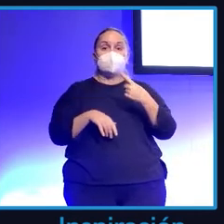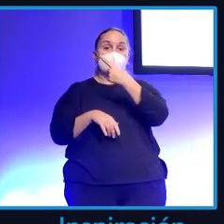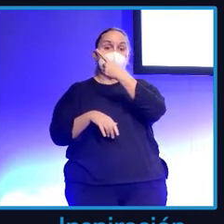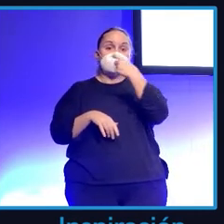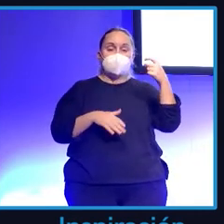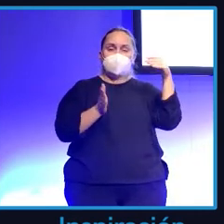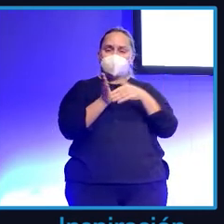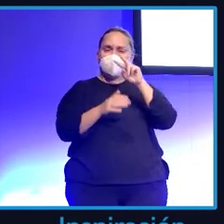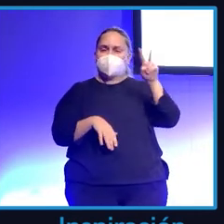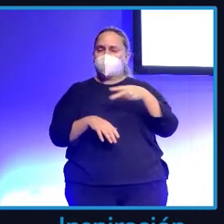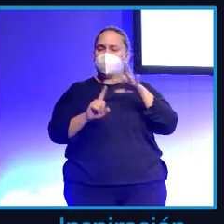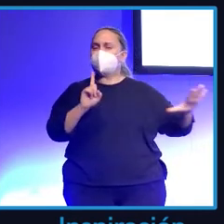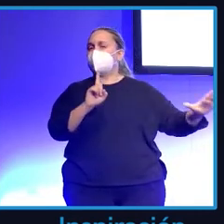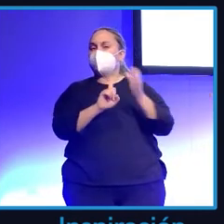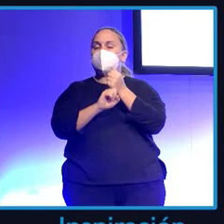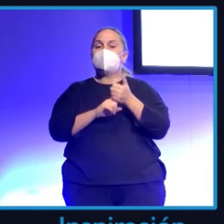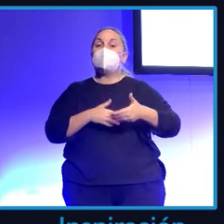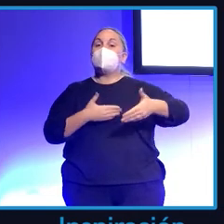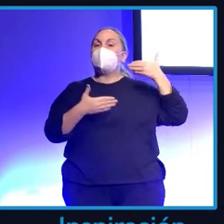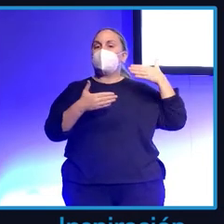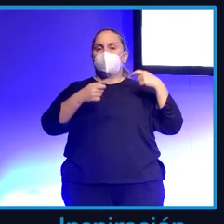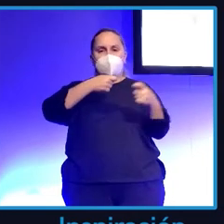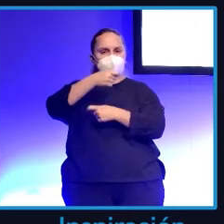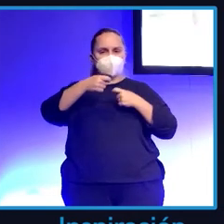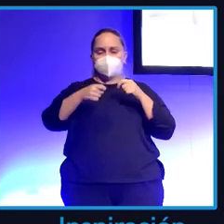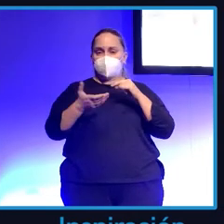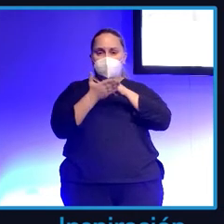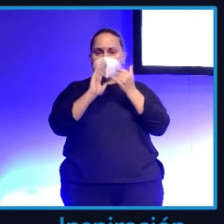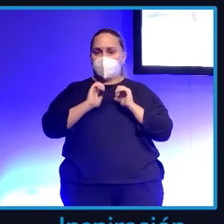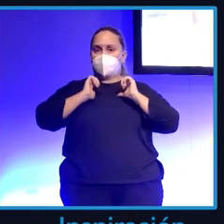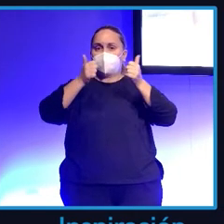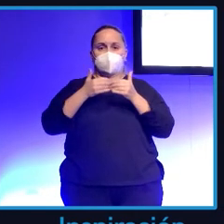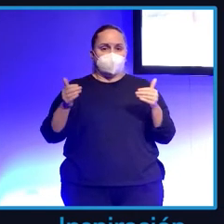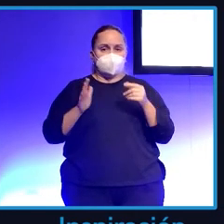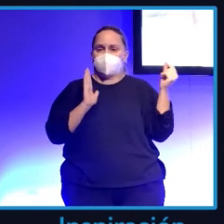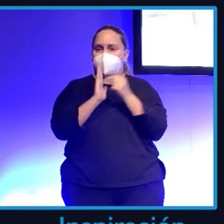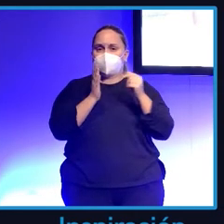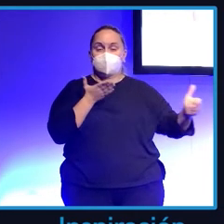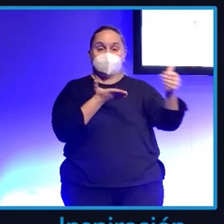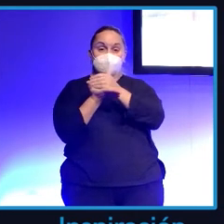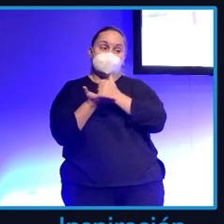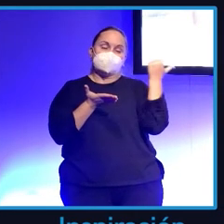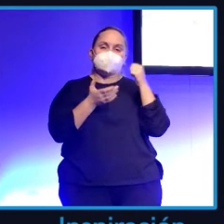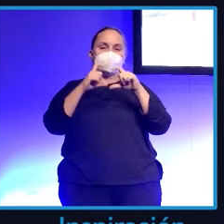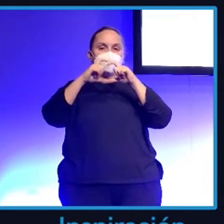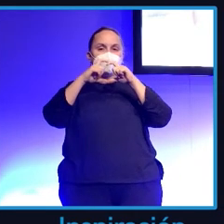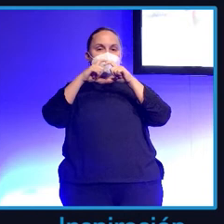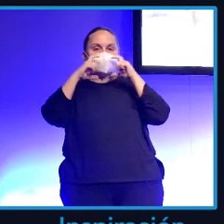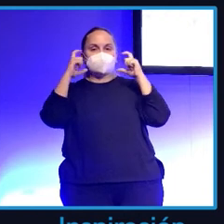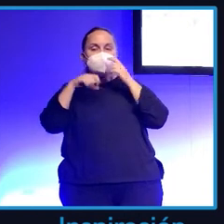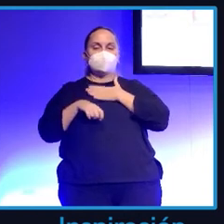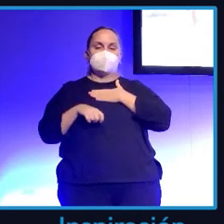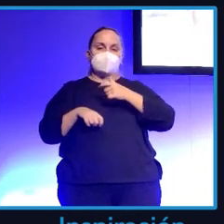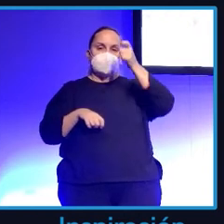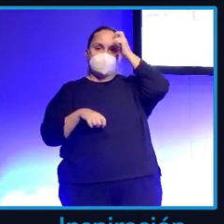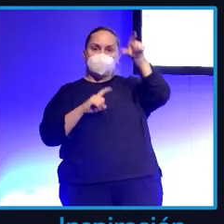en agosto, nada más empezar el proyecto. Estas son las de mi pueblo con sus mascarillas y el cheque